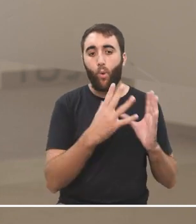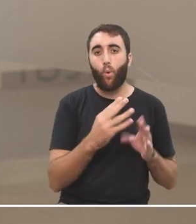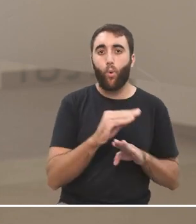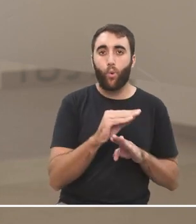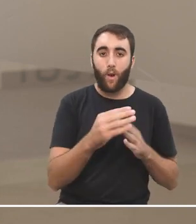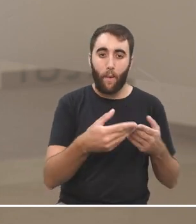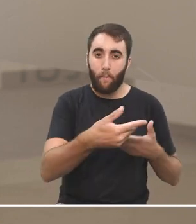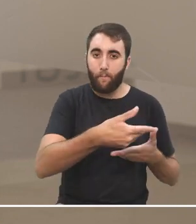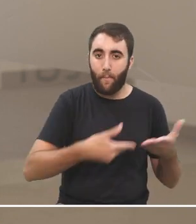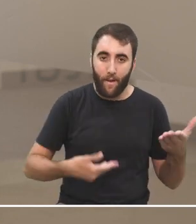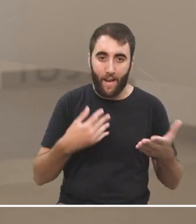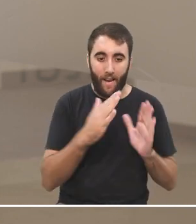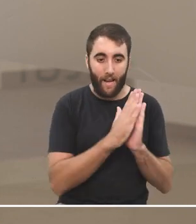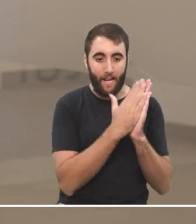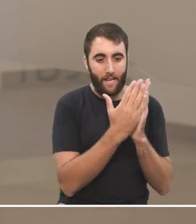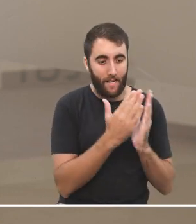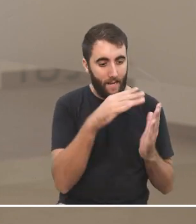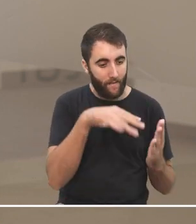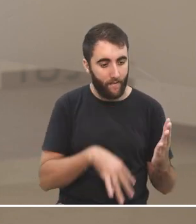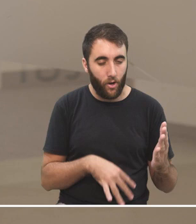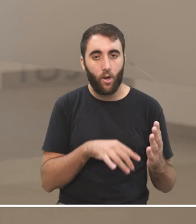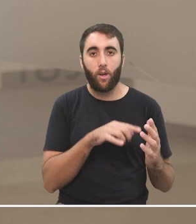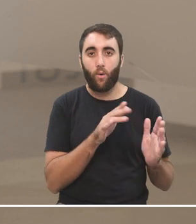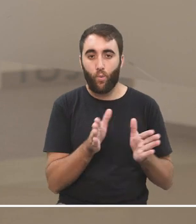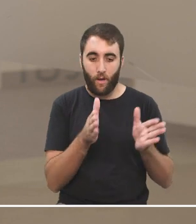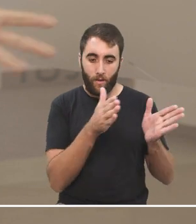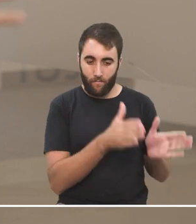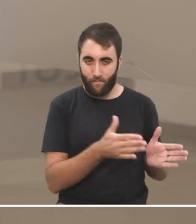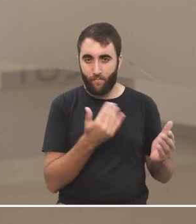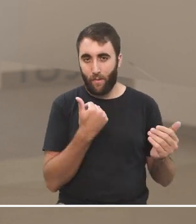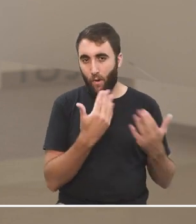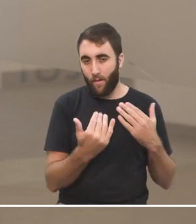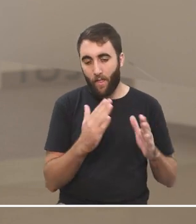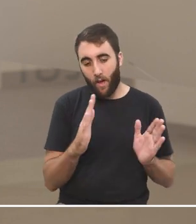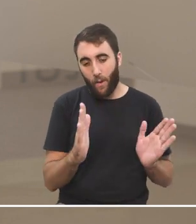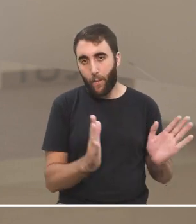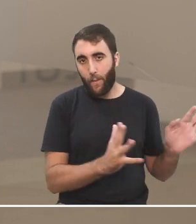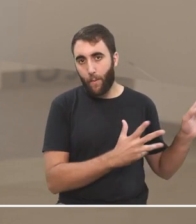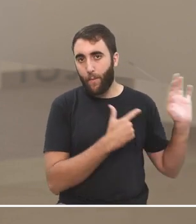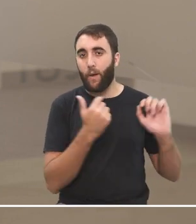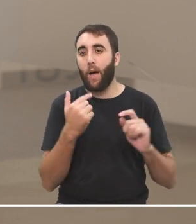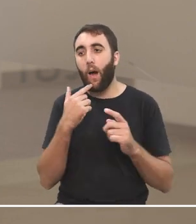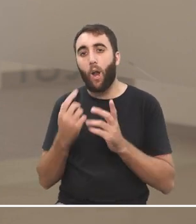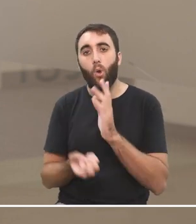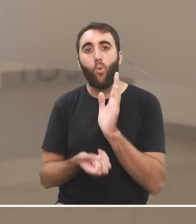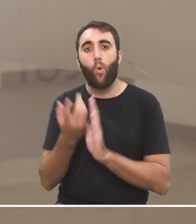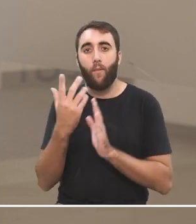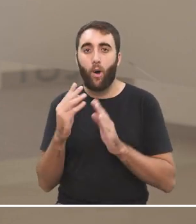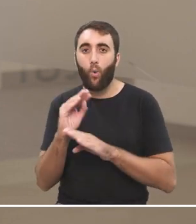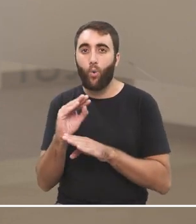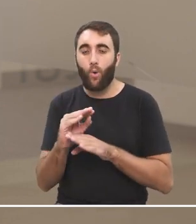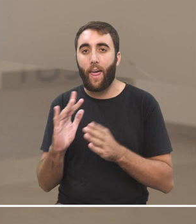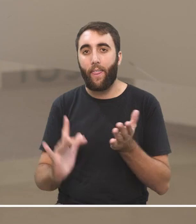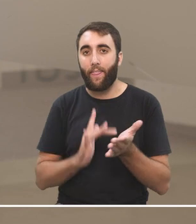el libro, la cultura impresa. Por un lado, que es la que estamos dejando atrás, la cultura analógica. Y por otro lado, la cultura digital.